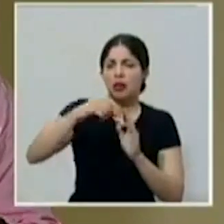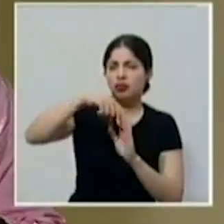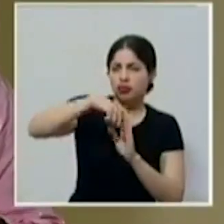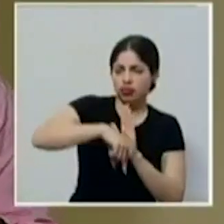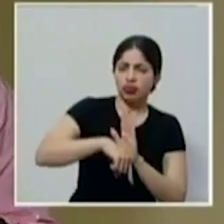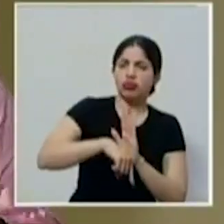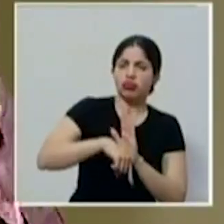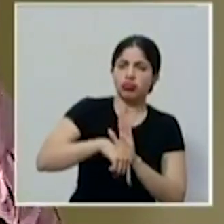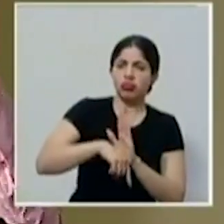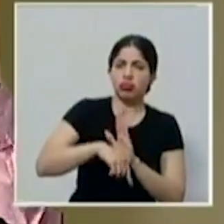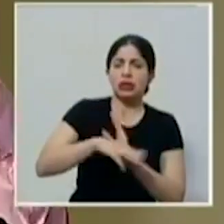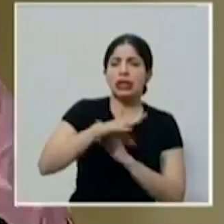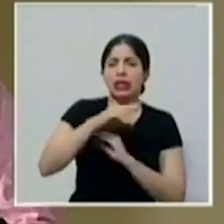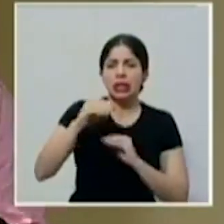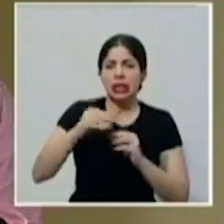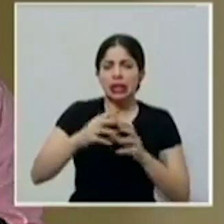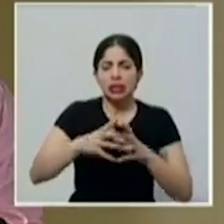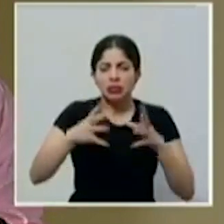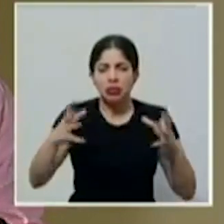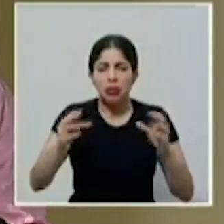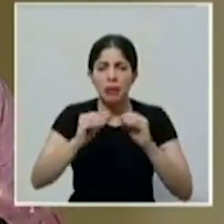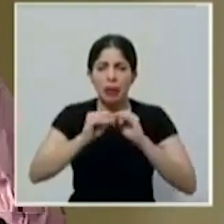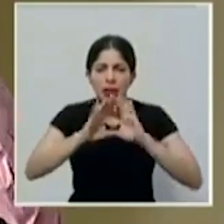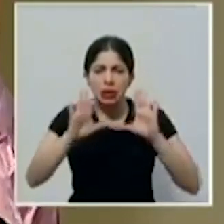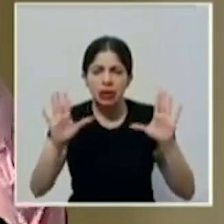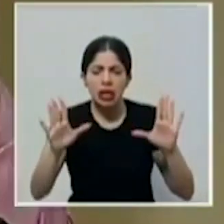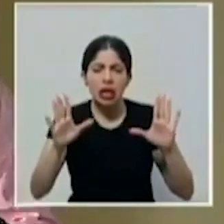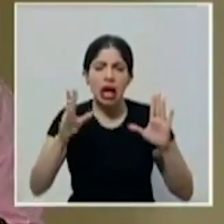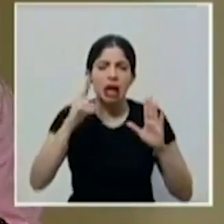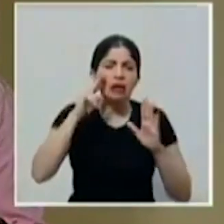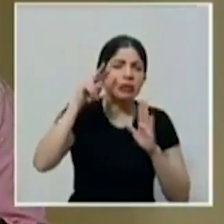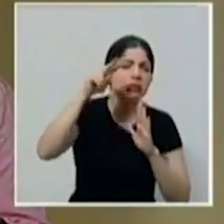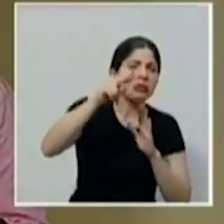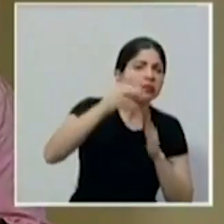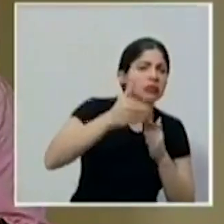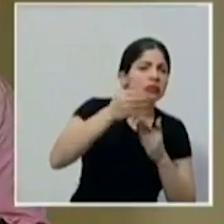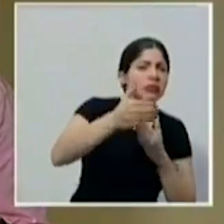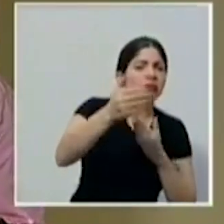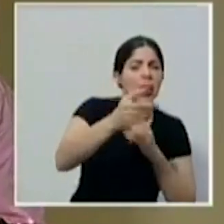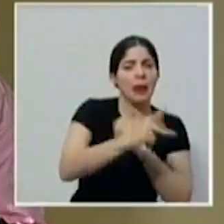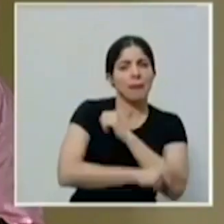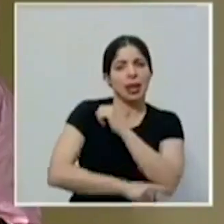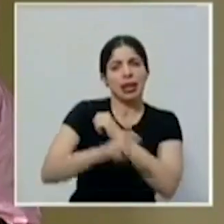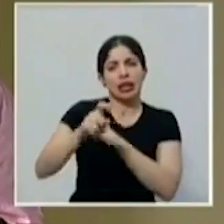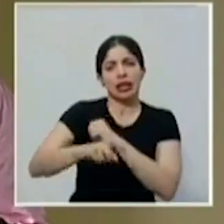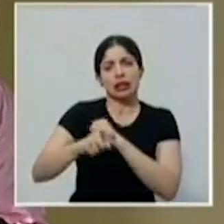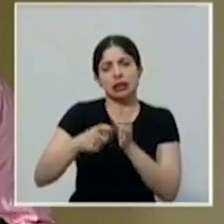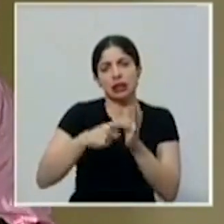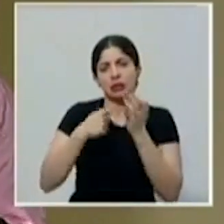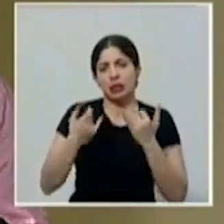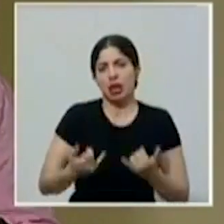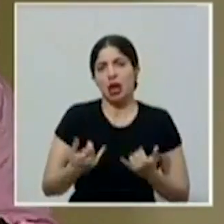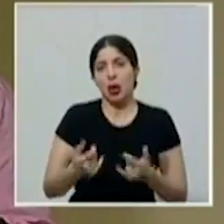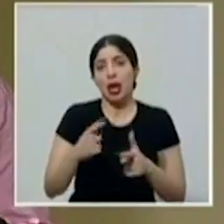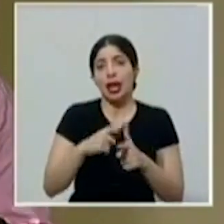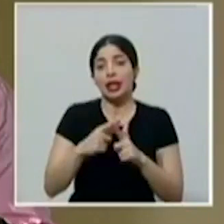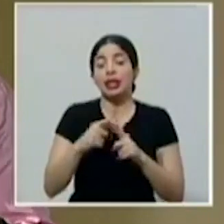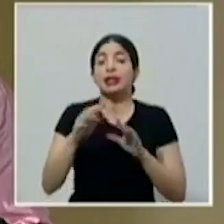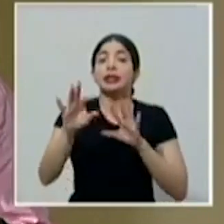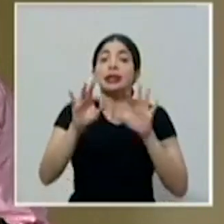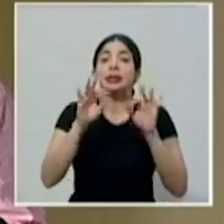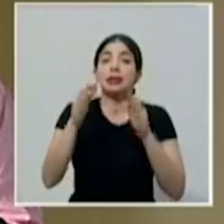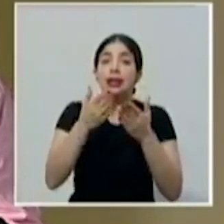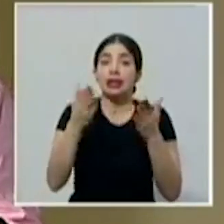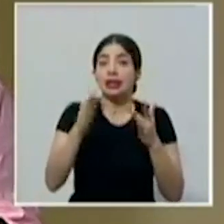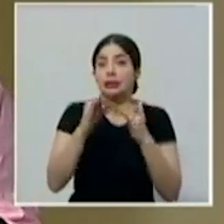y ensanchar con claridad ese horizonte que el país requiere y demanda hoy. Así que la invitación